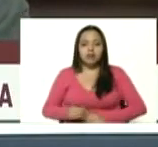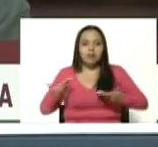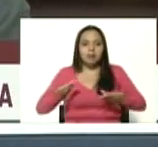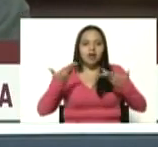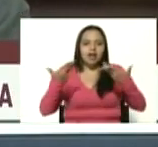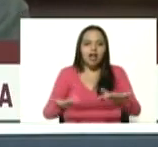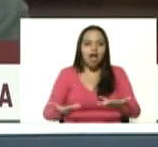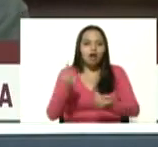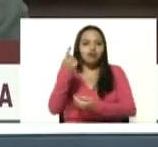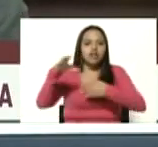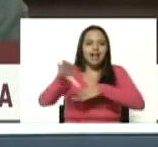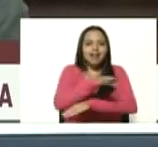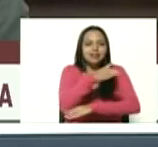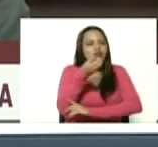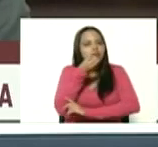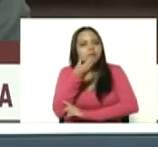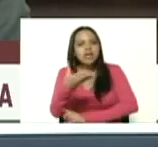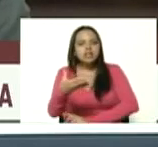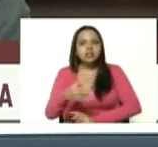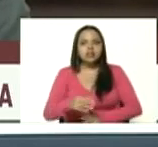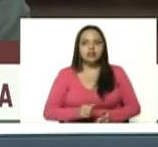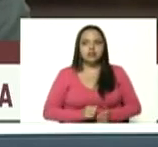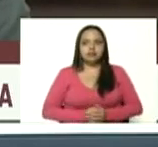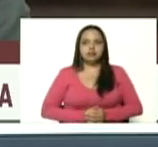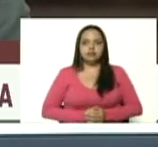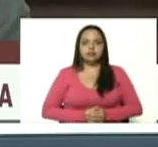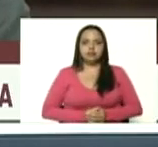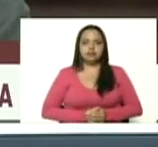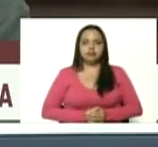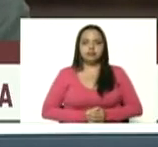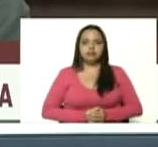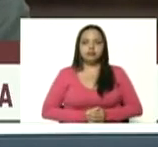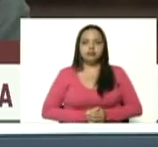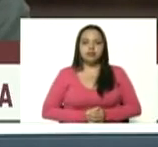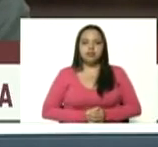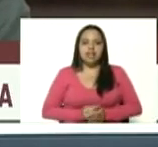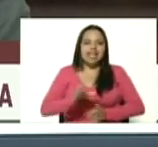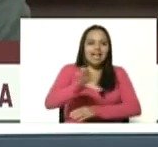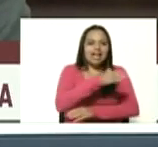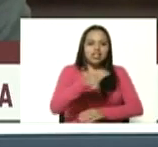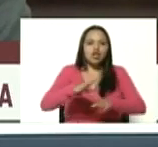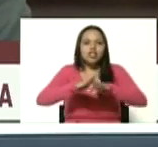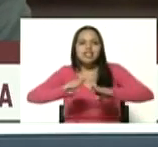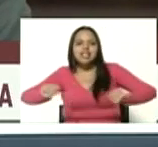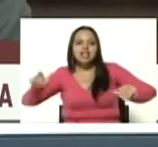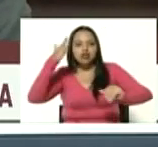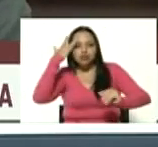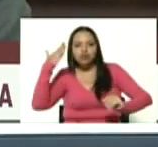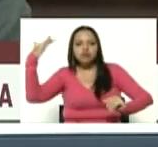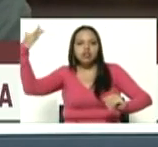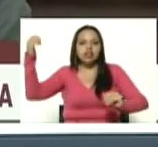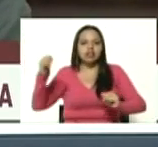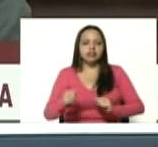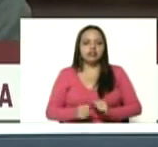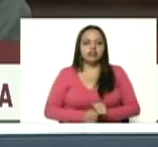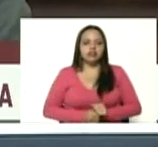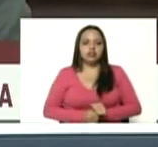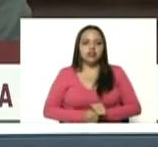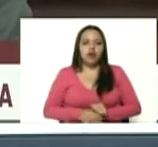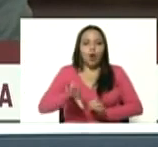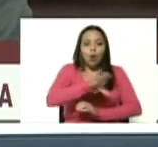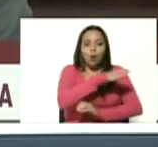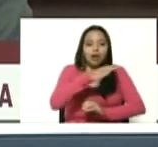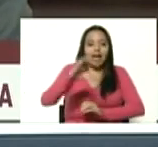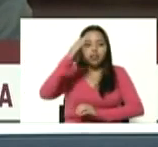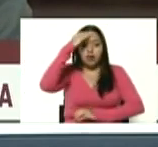una canción hermosa con la canción tierra soñada un canto a la